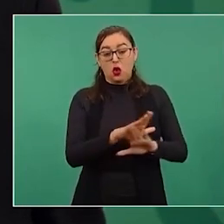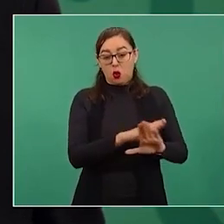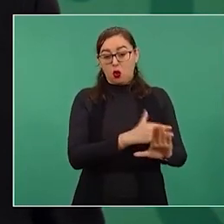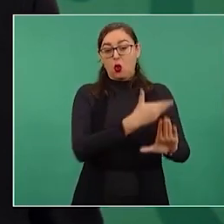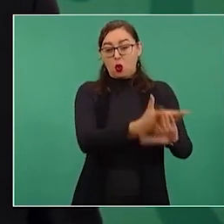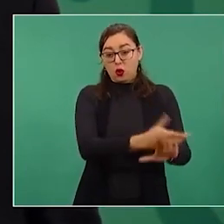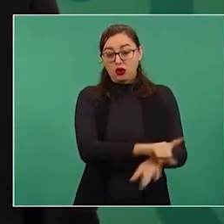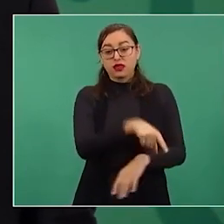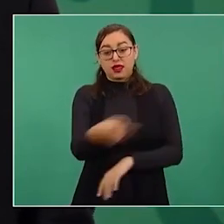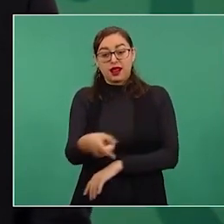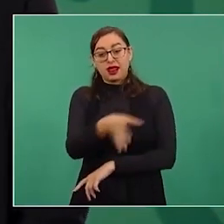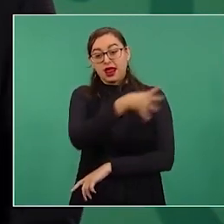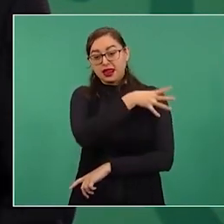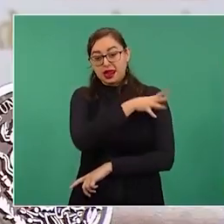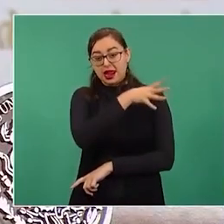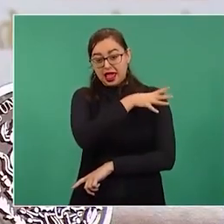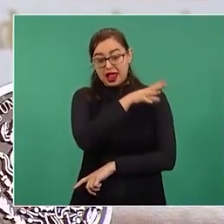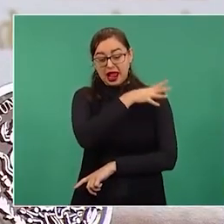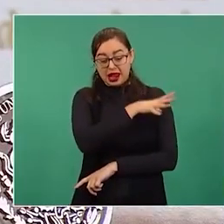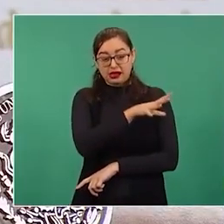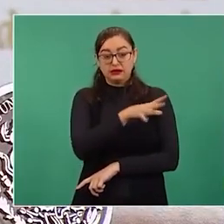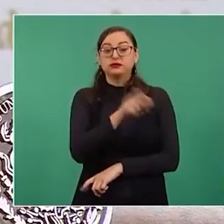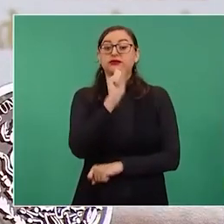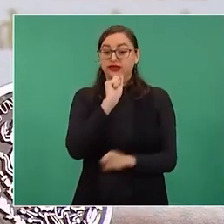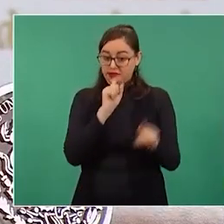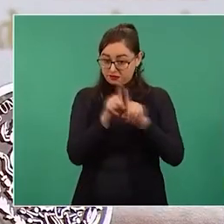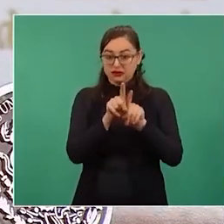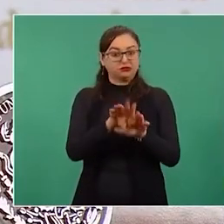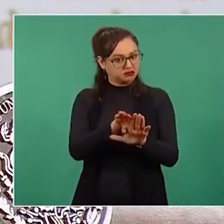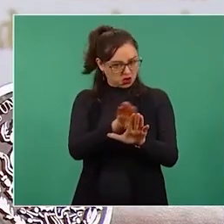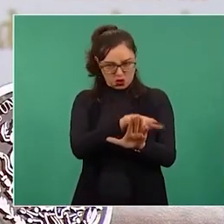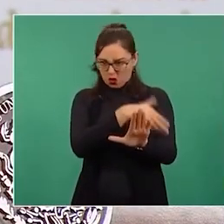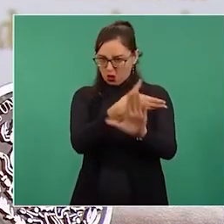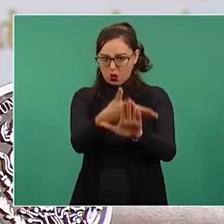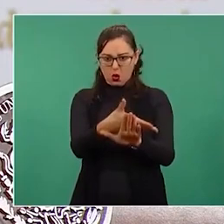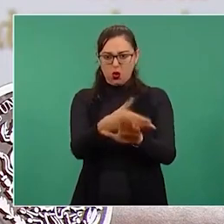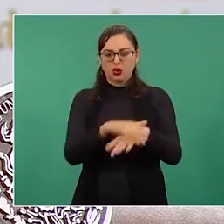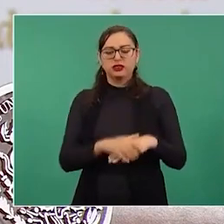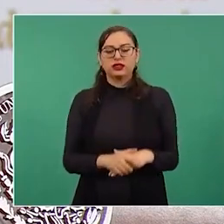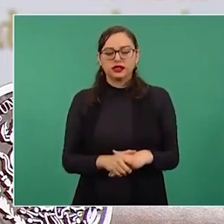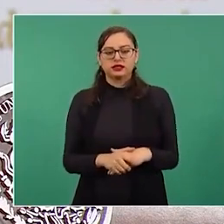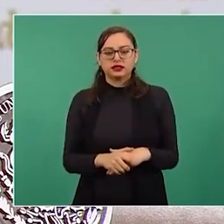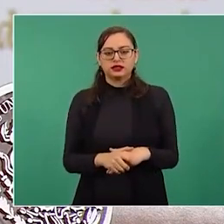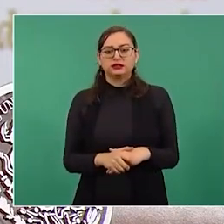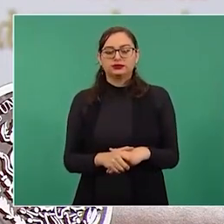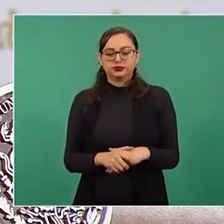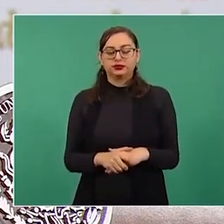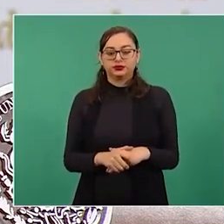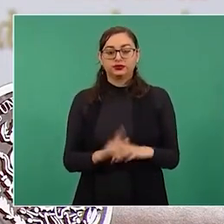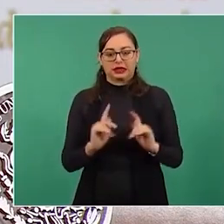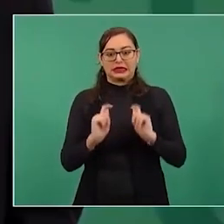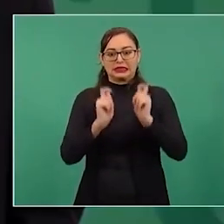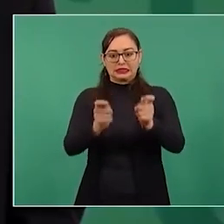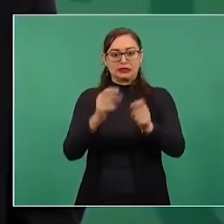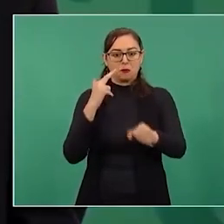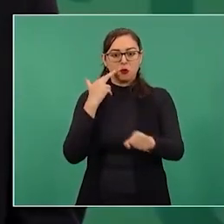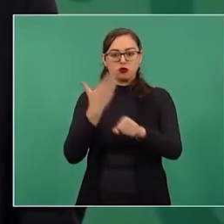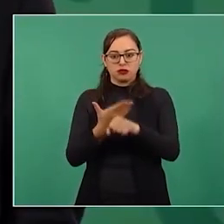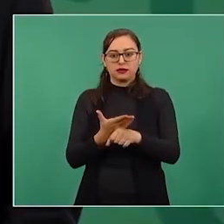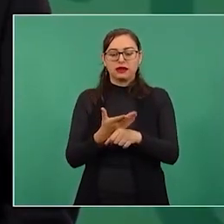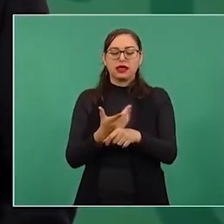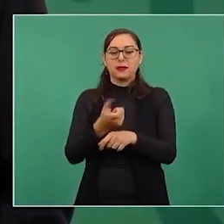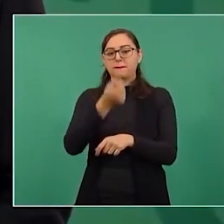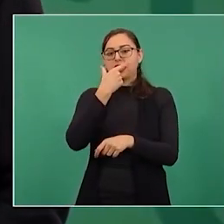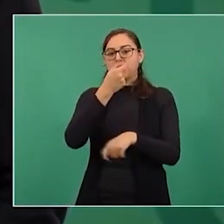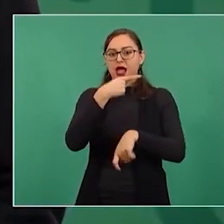Lockman, que lo acabo de nombrar, para que nos ayude con la distribución de medicamentos,